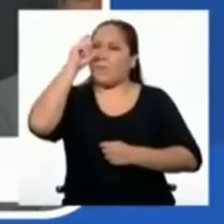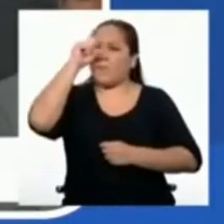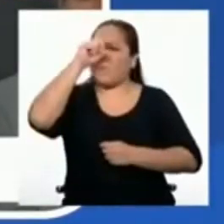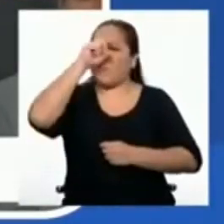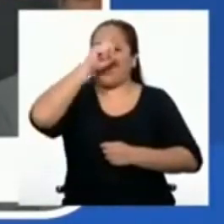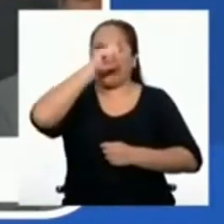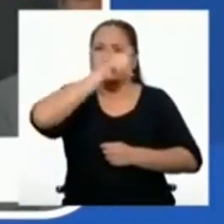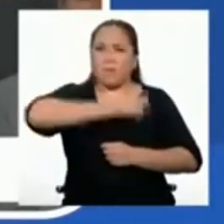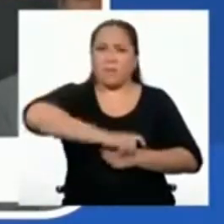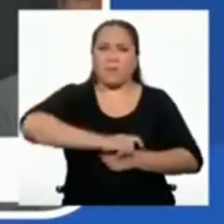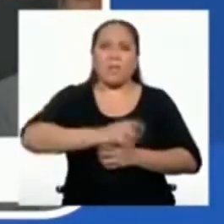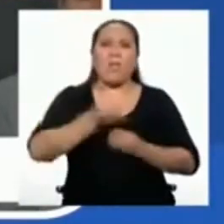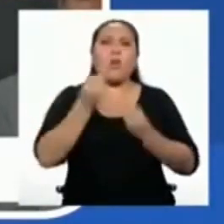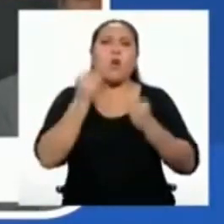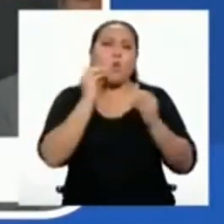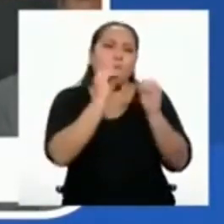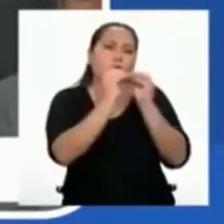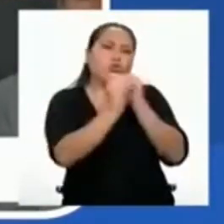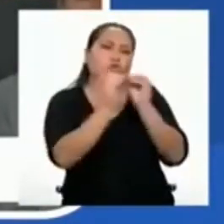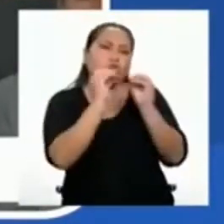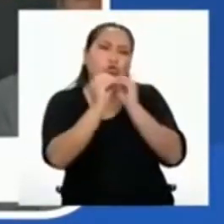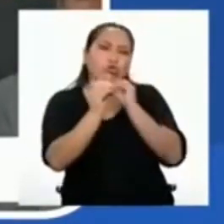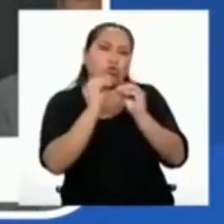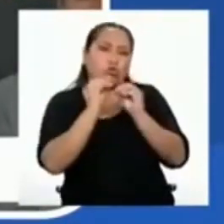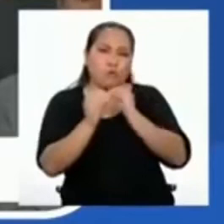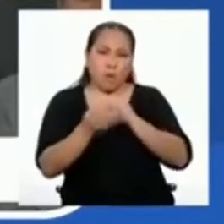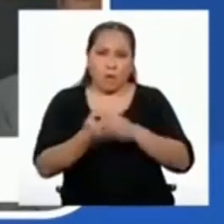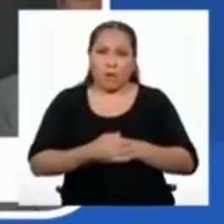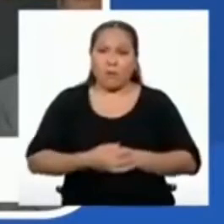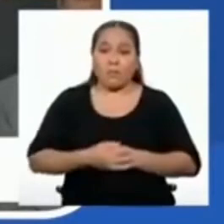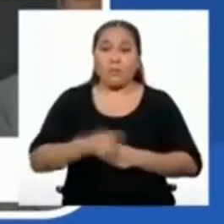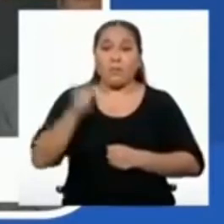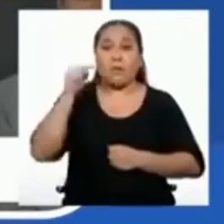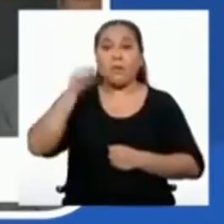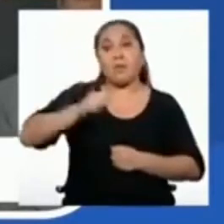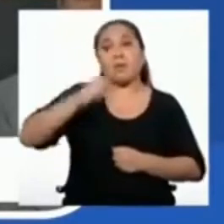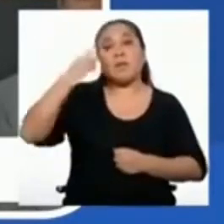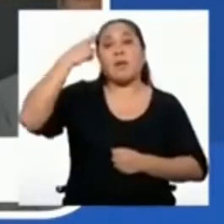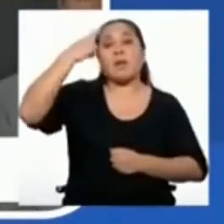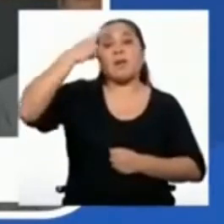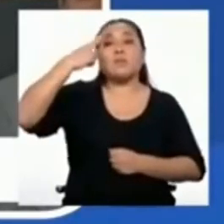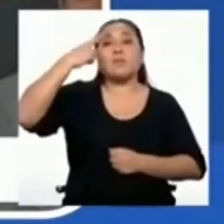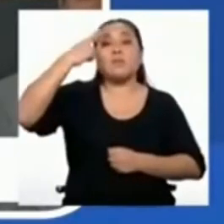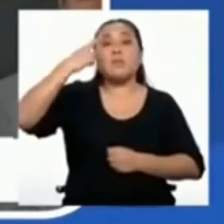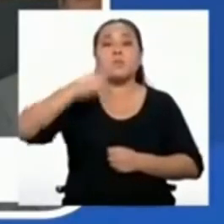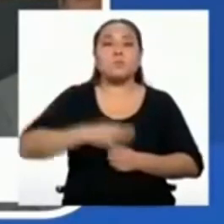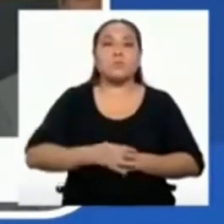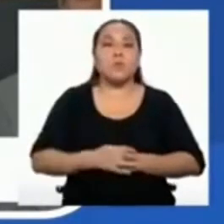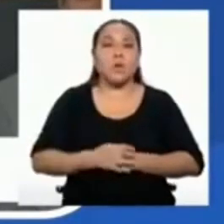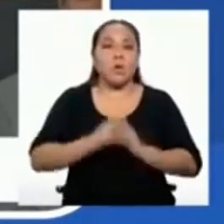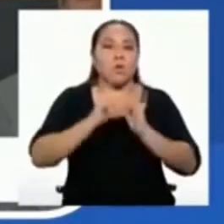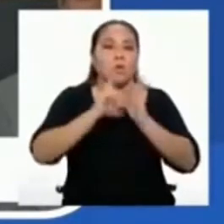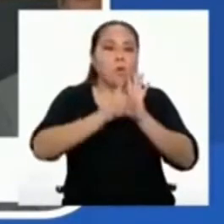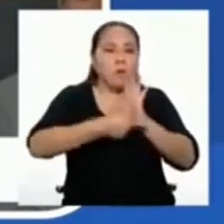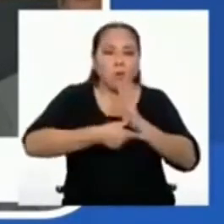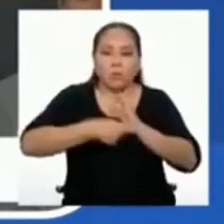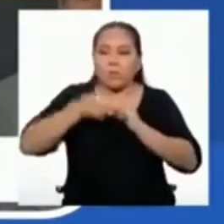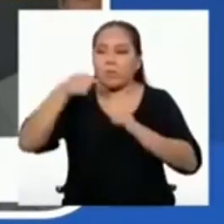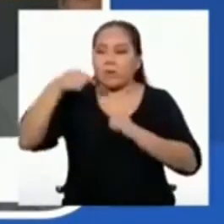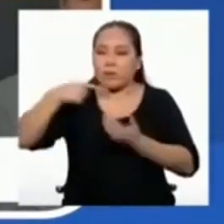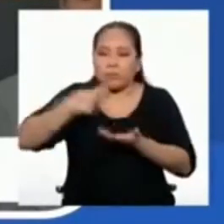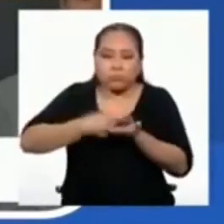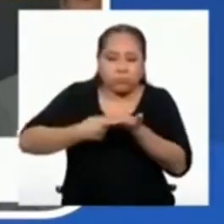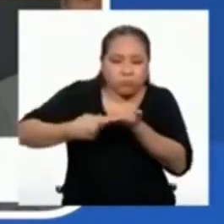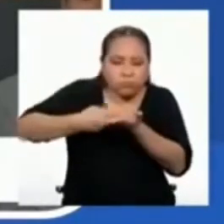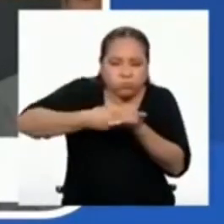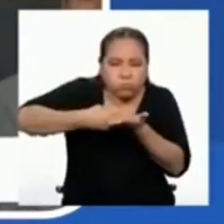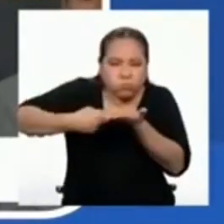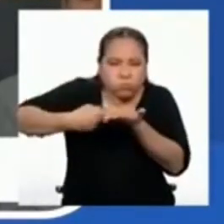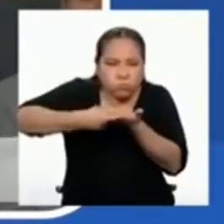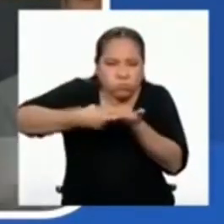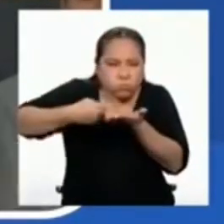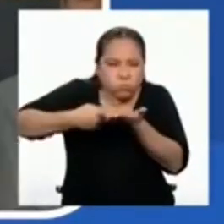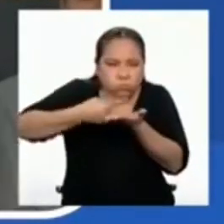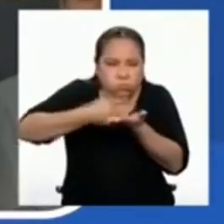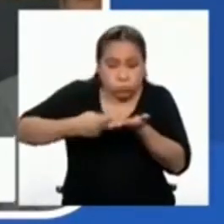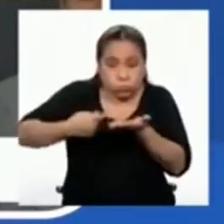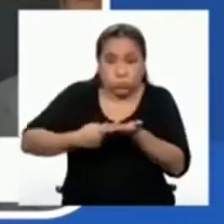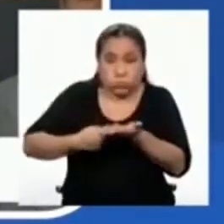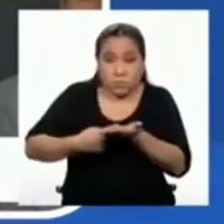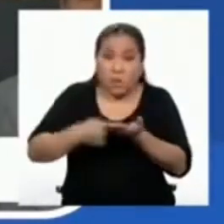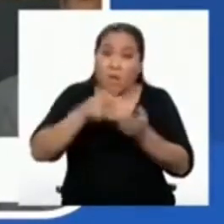enfrentarlo. Es por ello, luego de hacer una evaluación seria y responsable